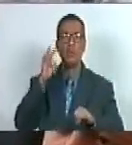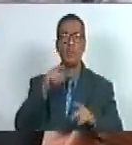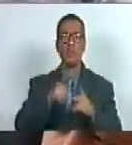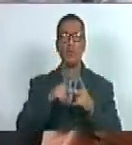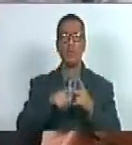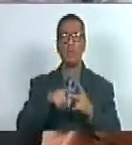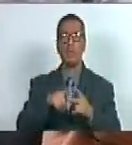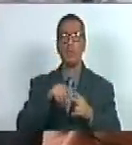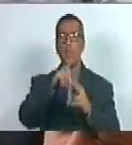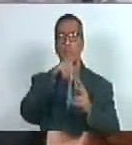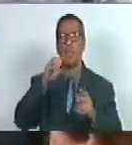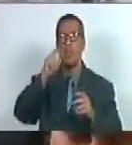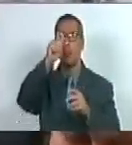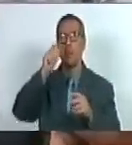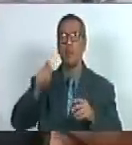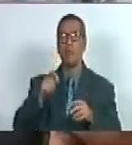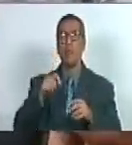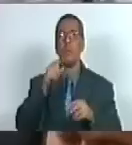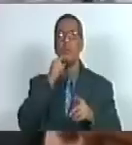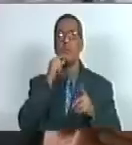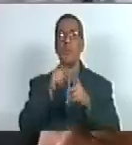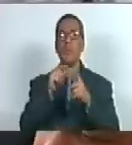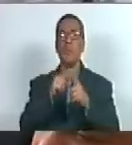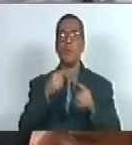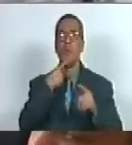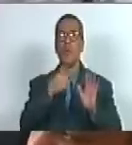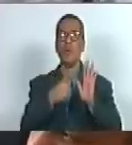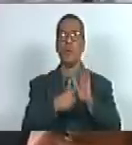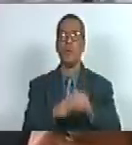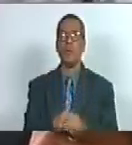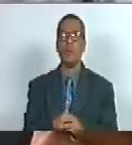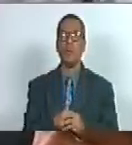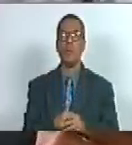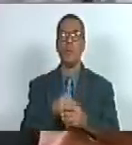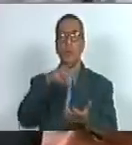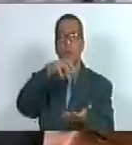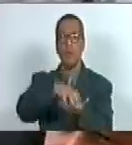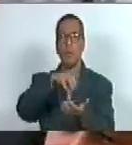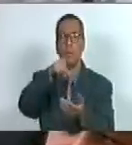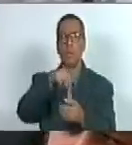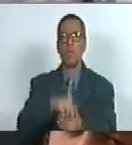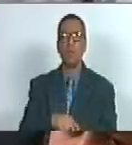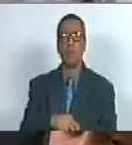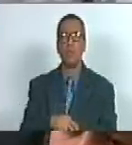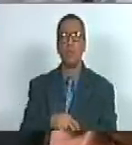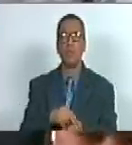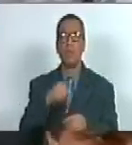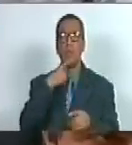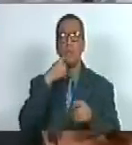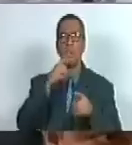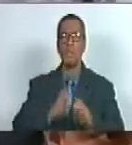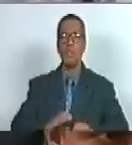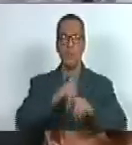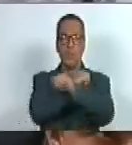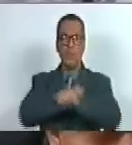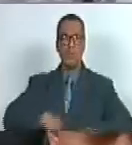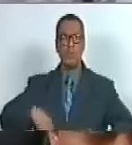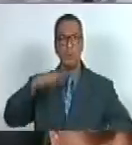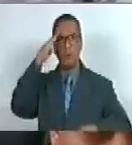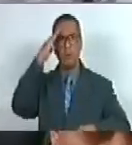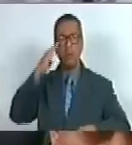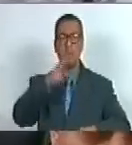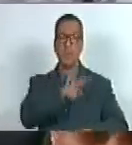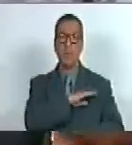% un idioma una religión un Estado y una organización militar propia